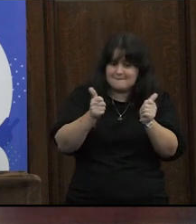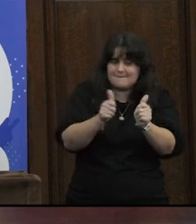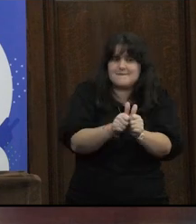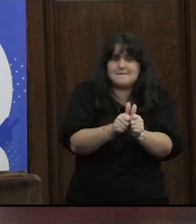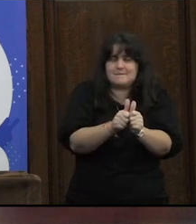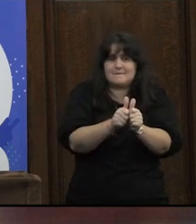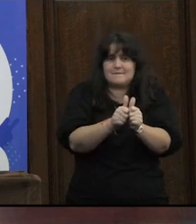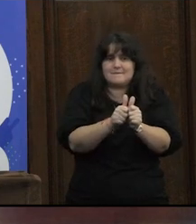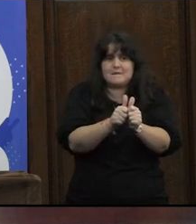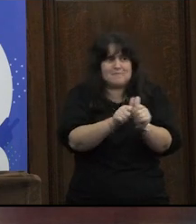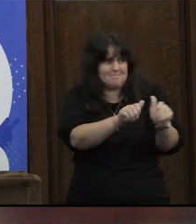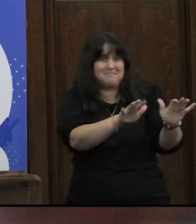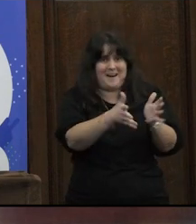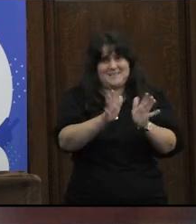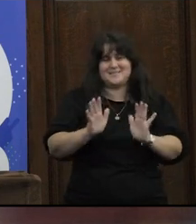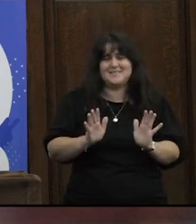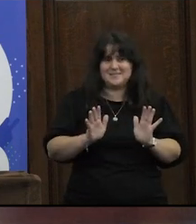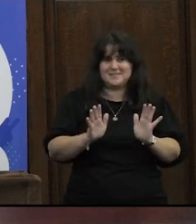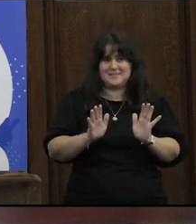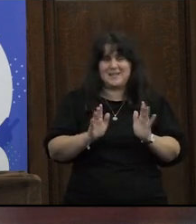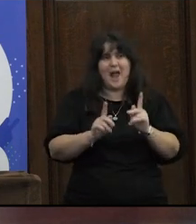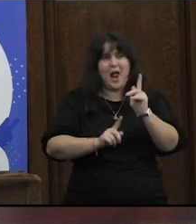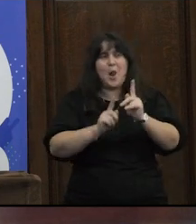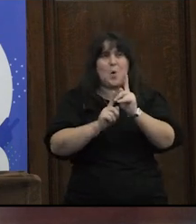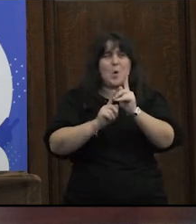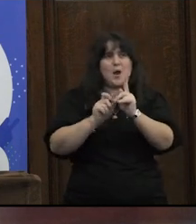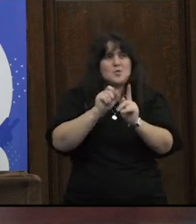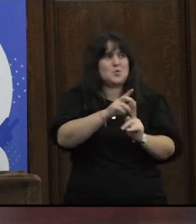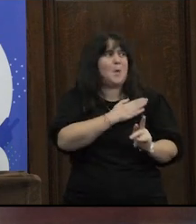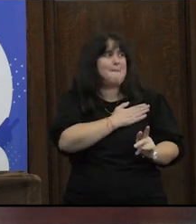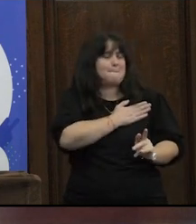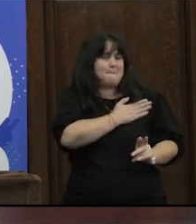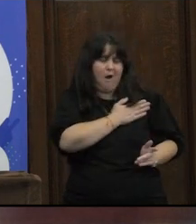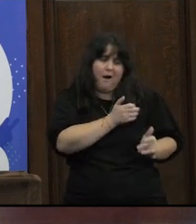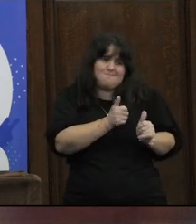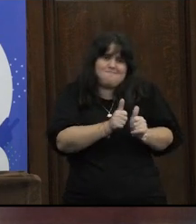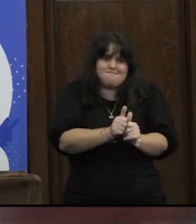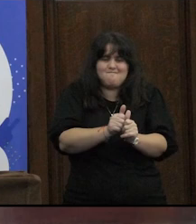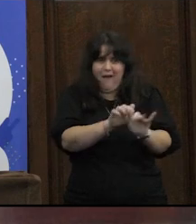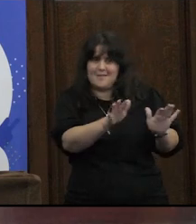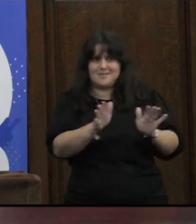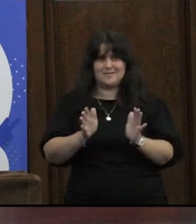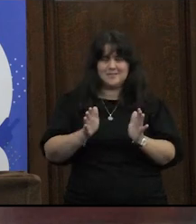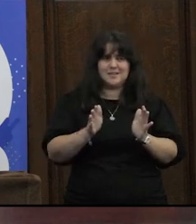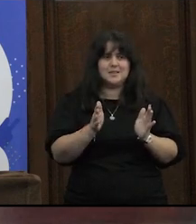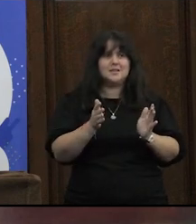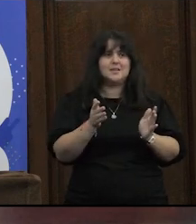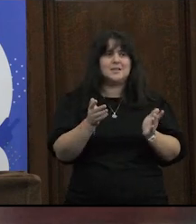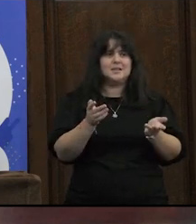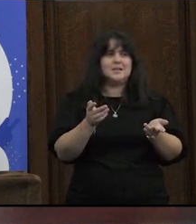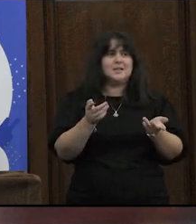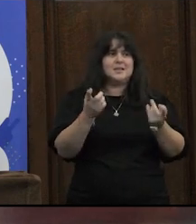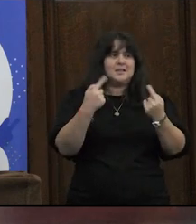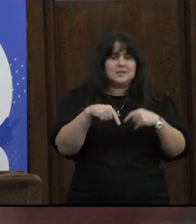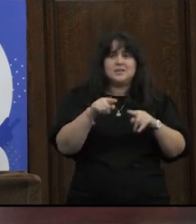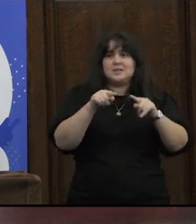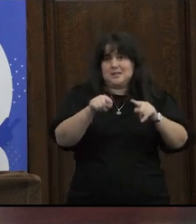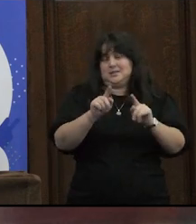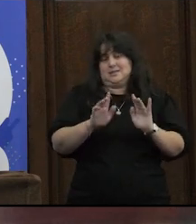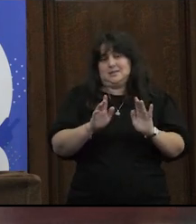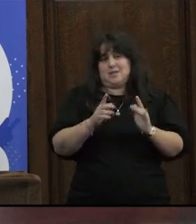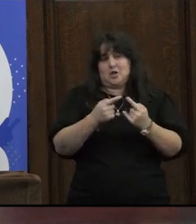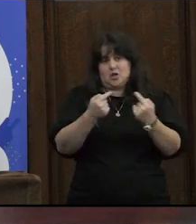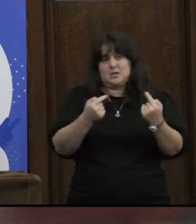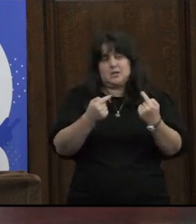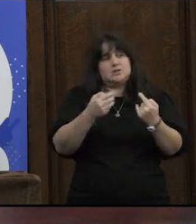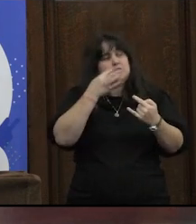en una relación que se parece bastante a ciertas lógicas del amor romántico entonces digo ese